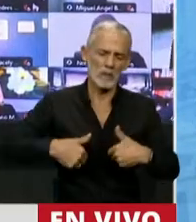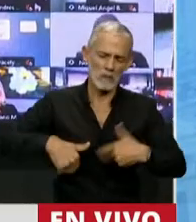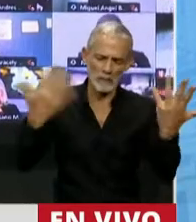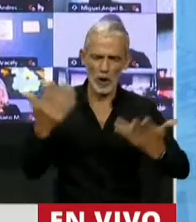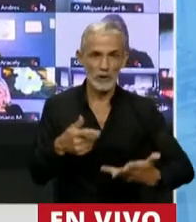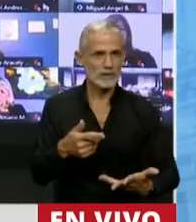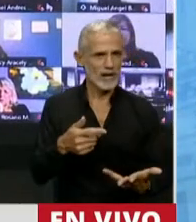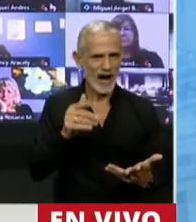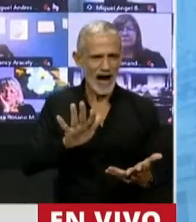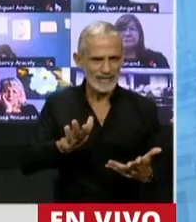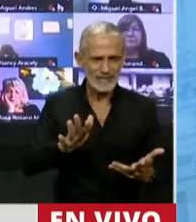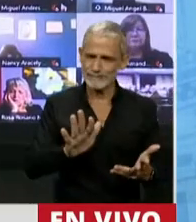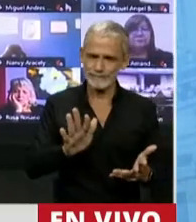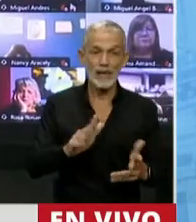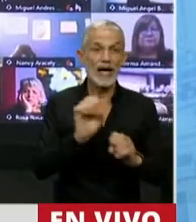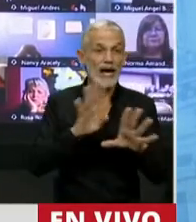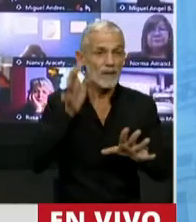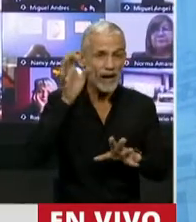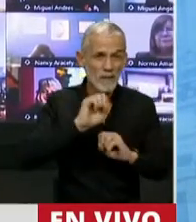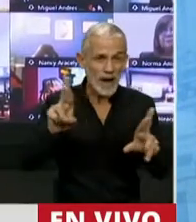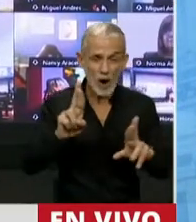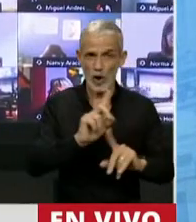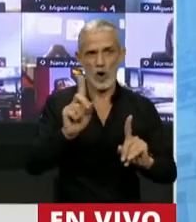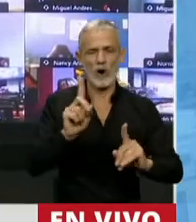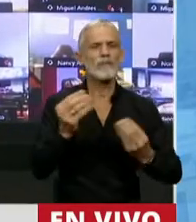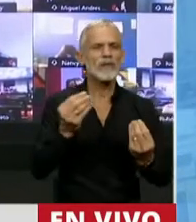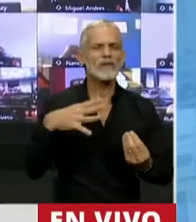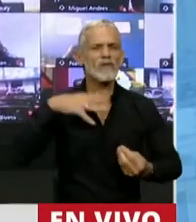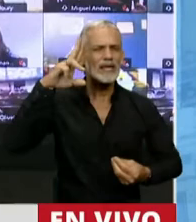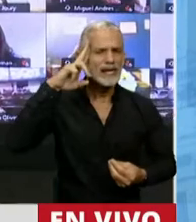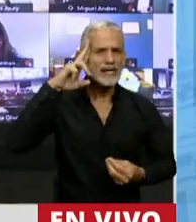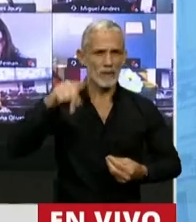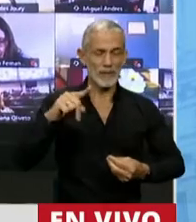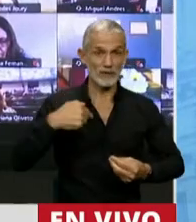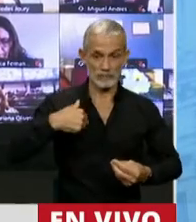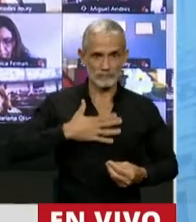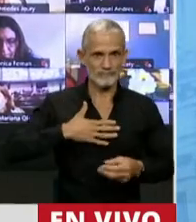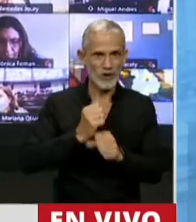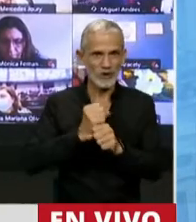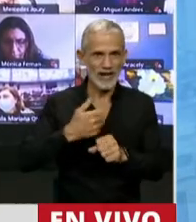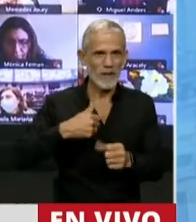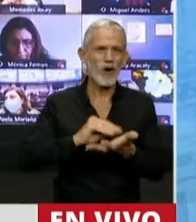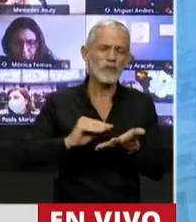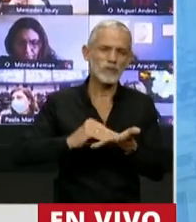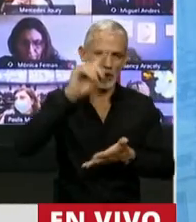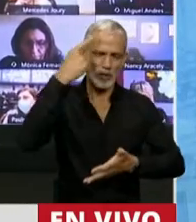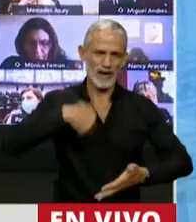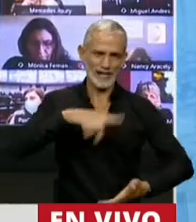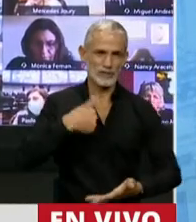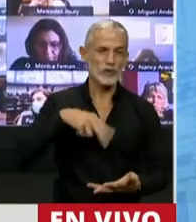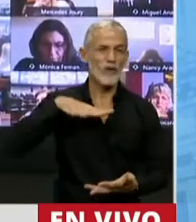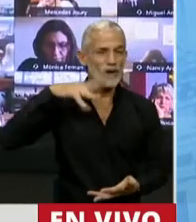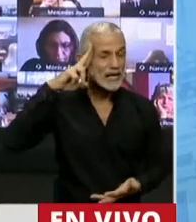Pero eso no es lo más grave, porque la falta de respeto a nuestro trabajo como diputados de la Nación